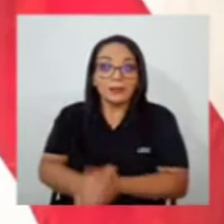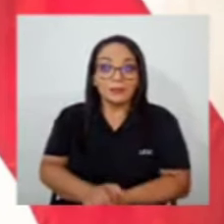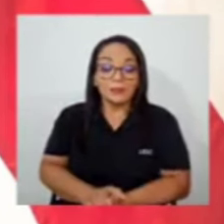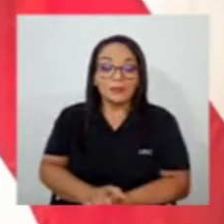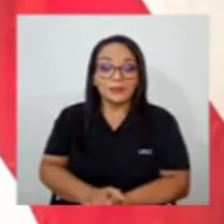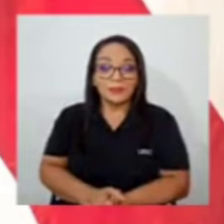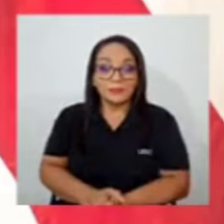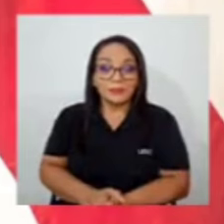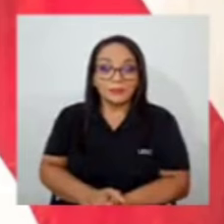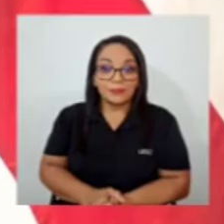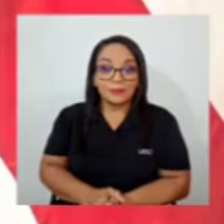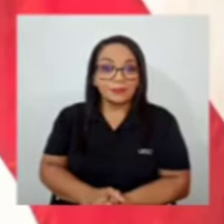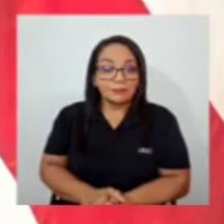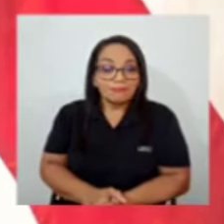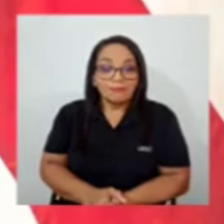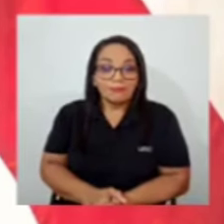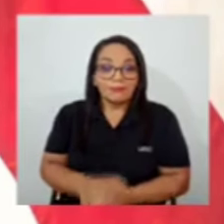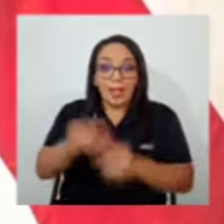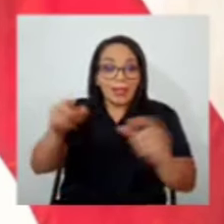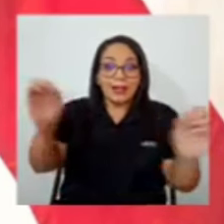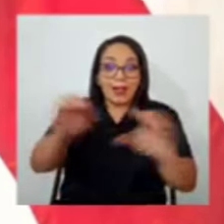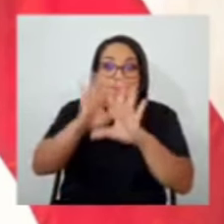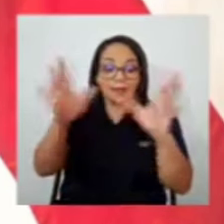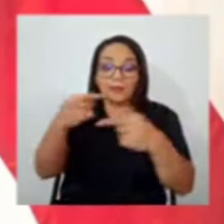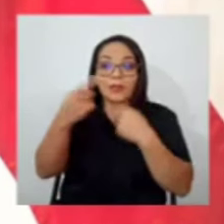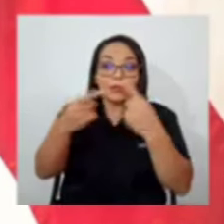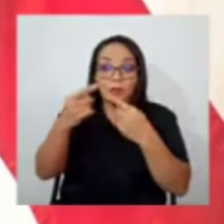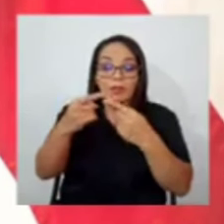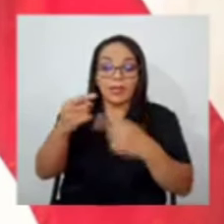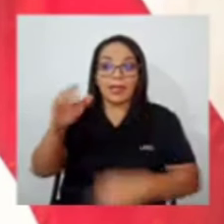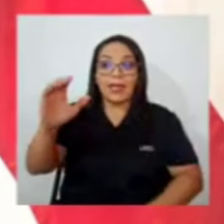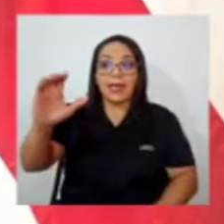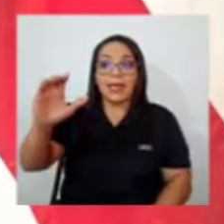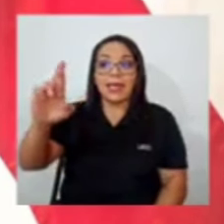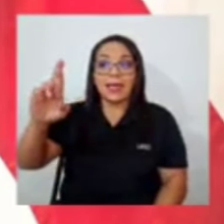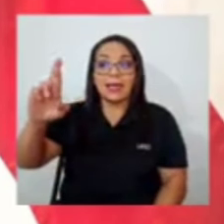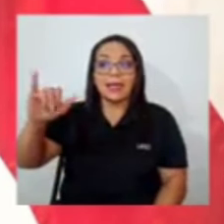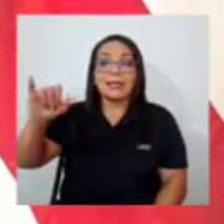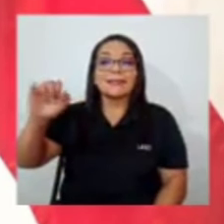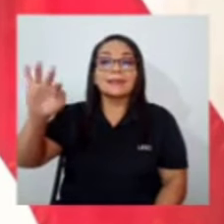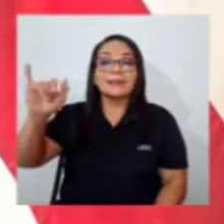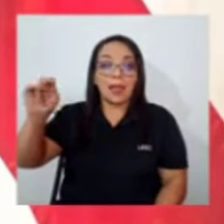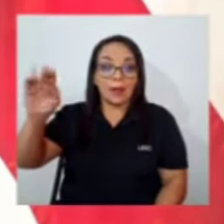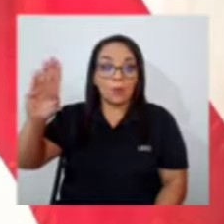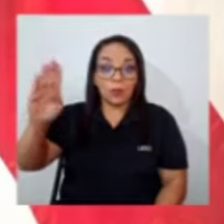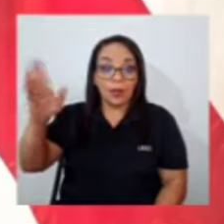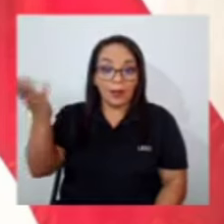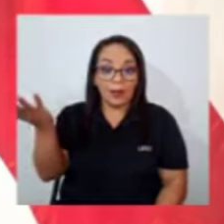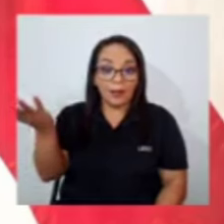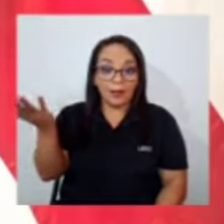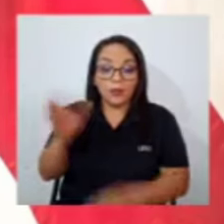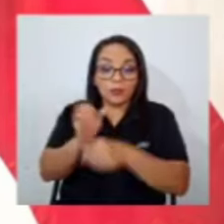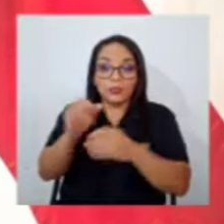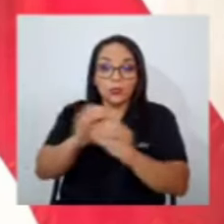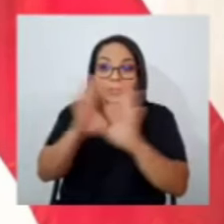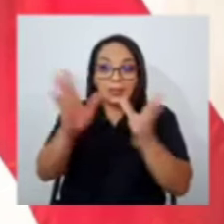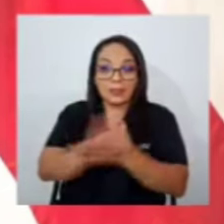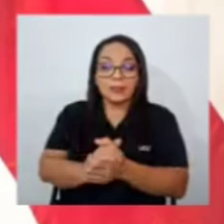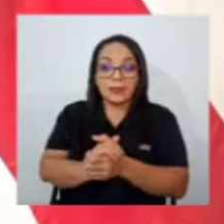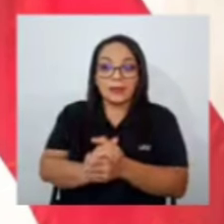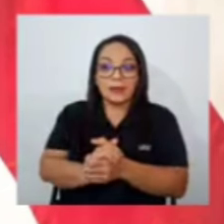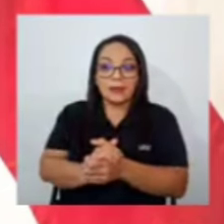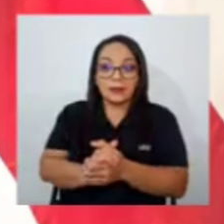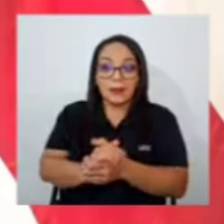aquí fue clarísima la declaración de los hechos son clarísimos el banco centroamericano está